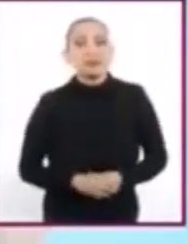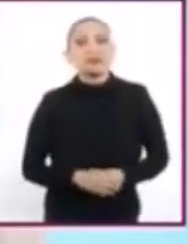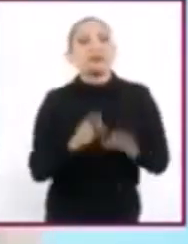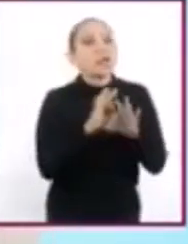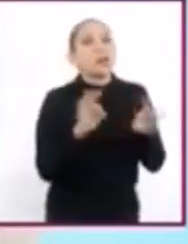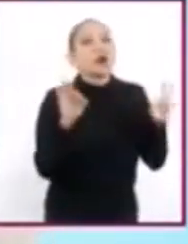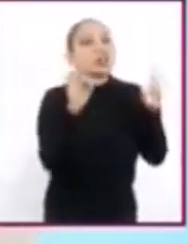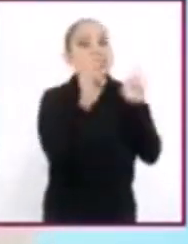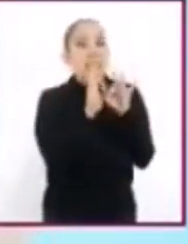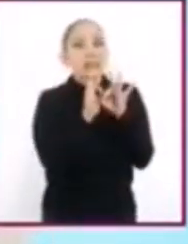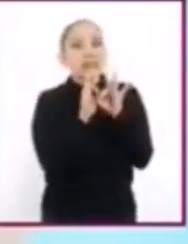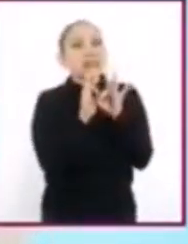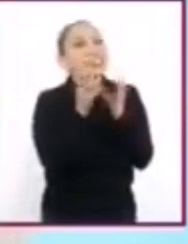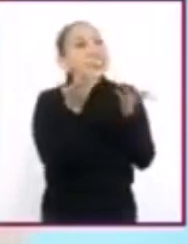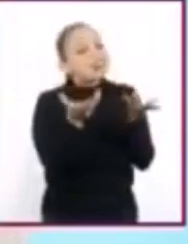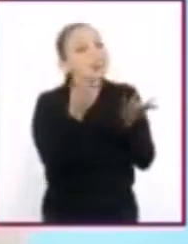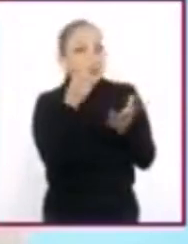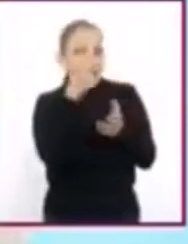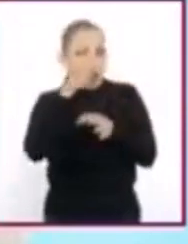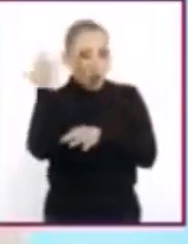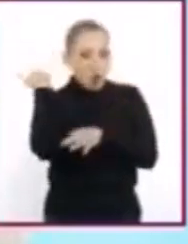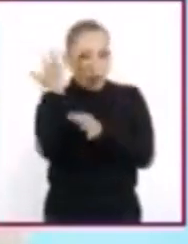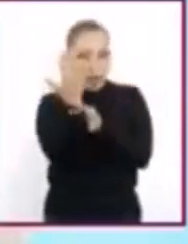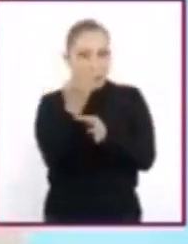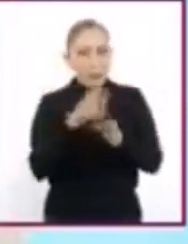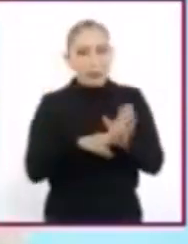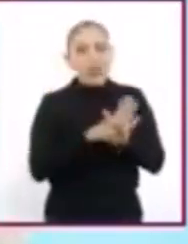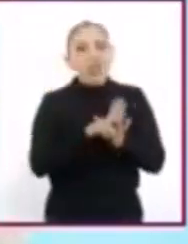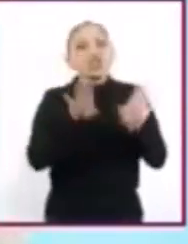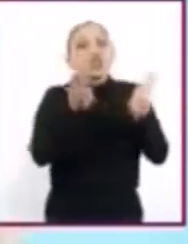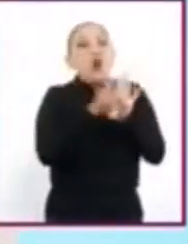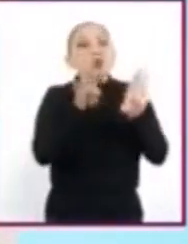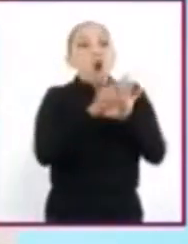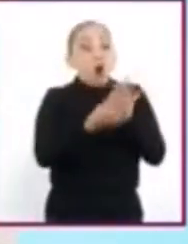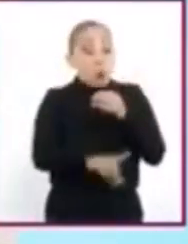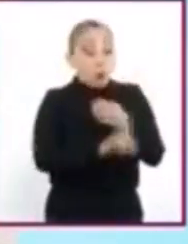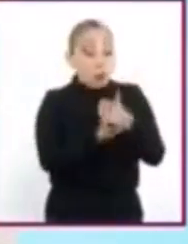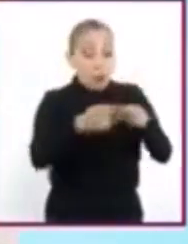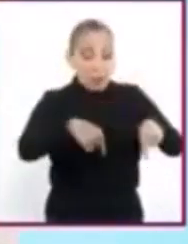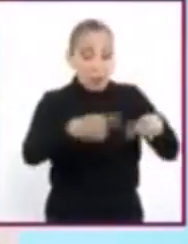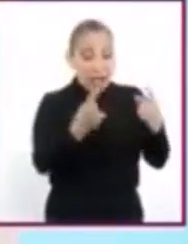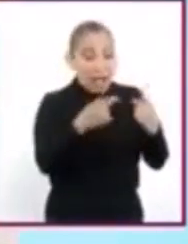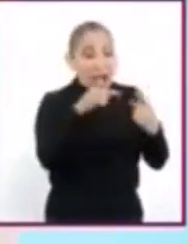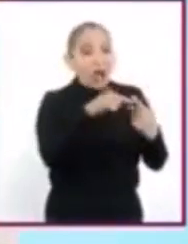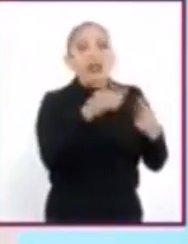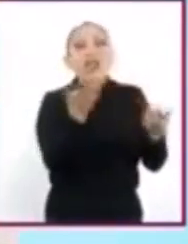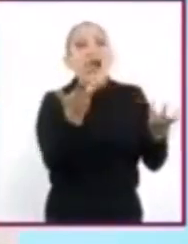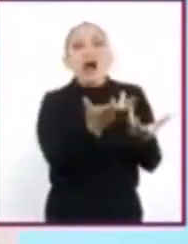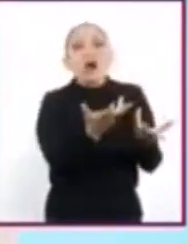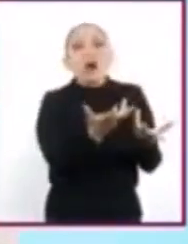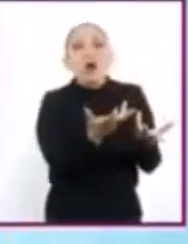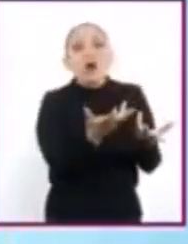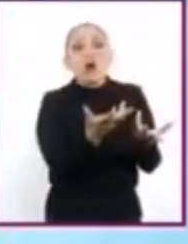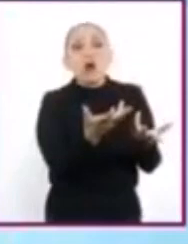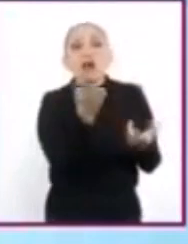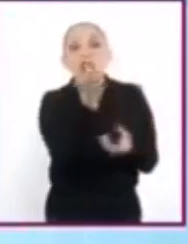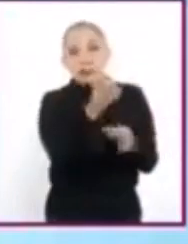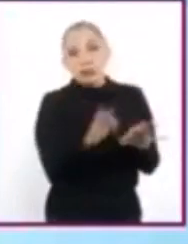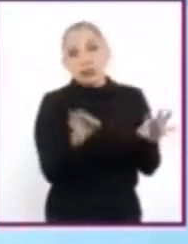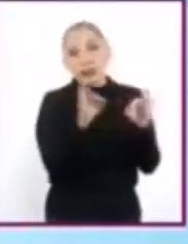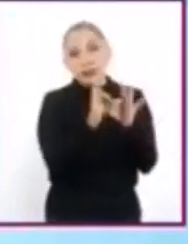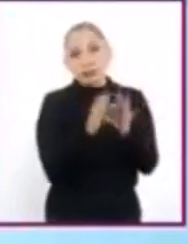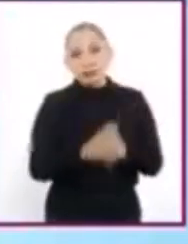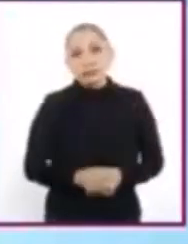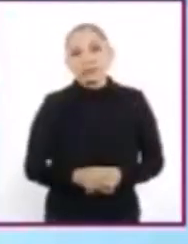importante, como se dice en el video, es cómo lo gestionamos. En otras palabras, ¿cómo respondemos ante él? Por lo